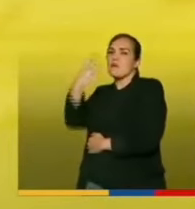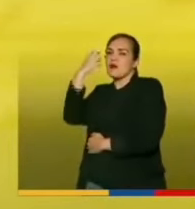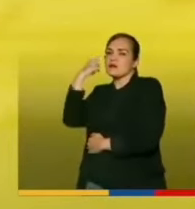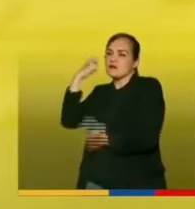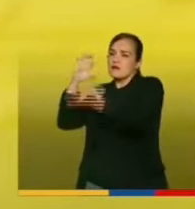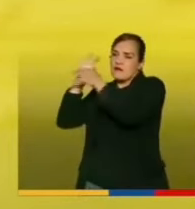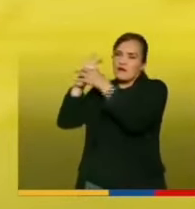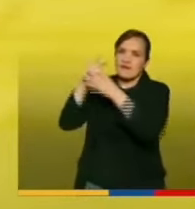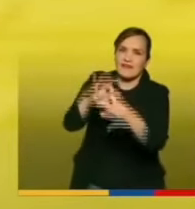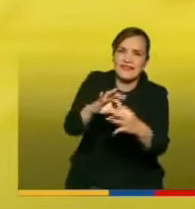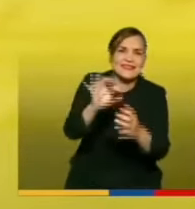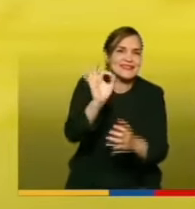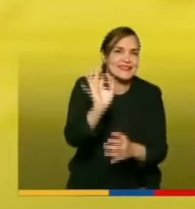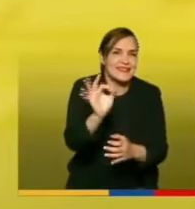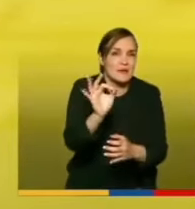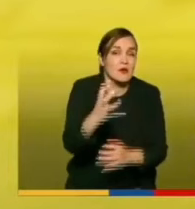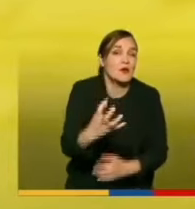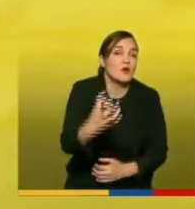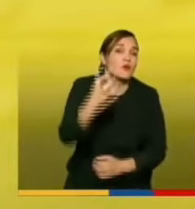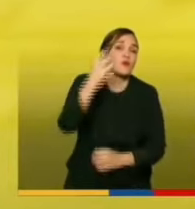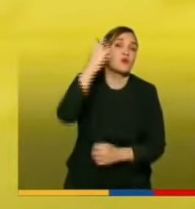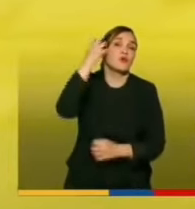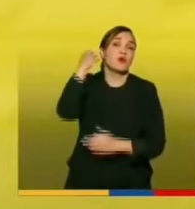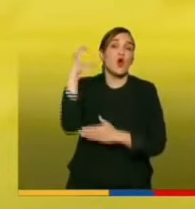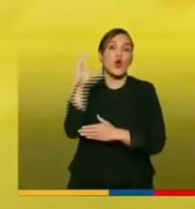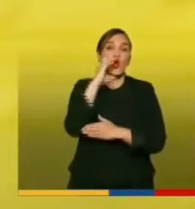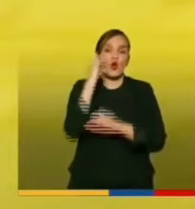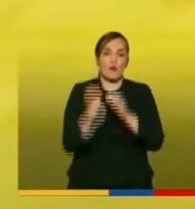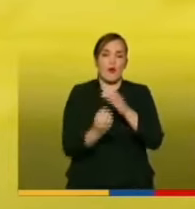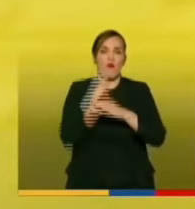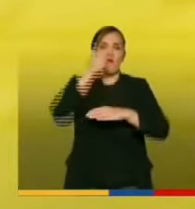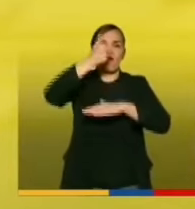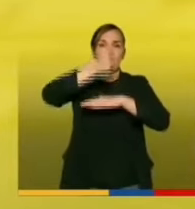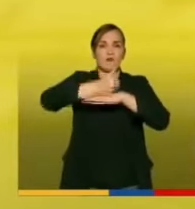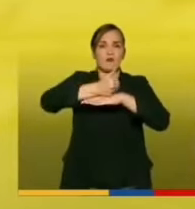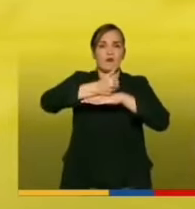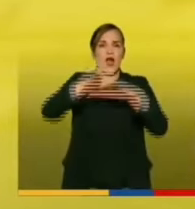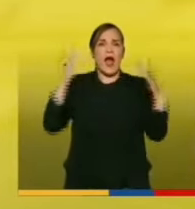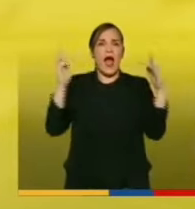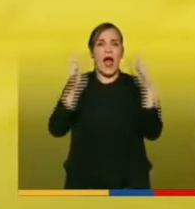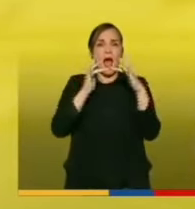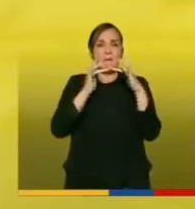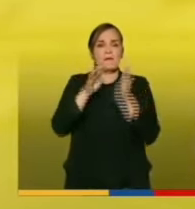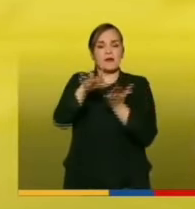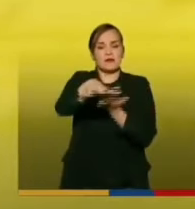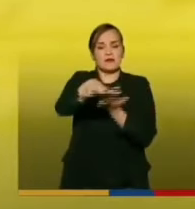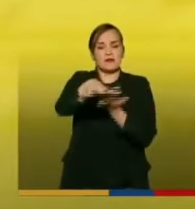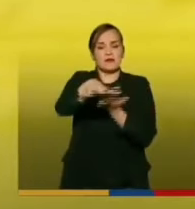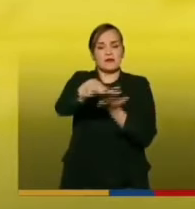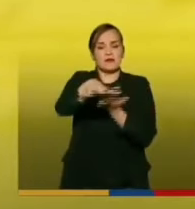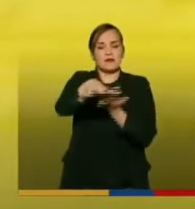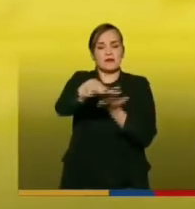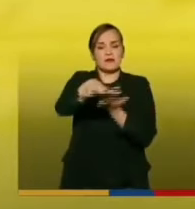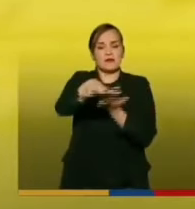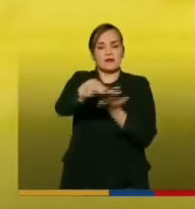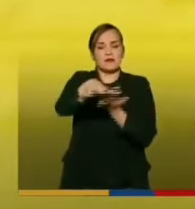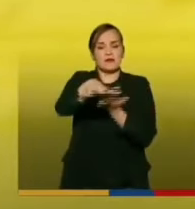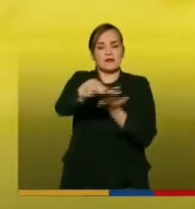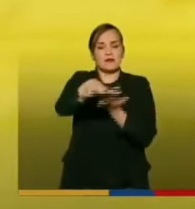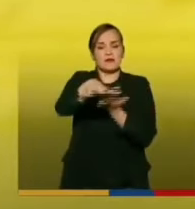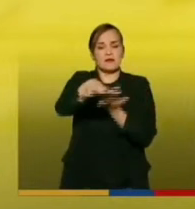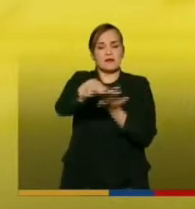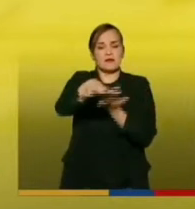Nuestra patria se fundó bajo un modelo presidencialista y centralista. ¿Qué querías? ¿Una